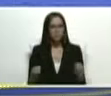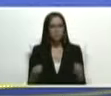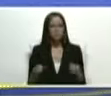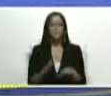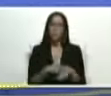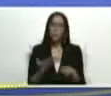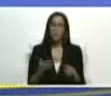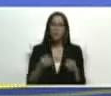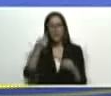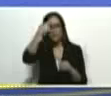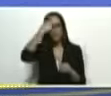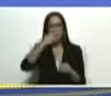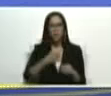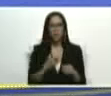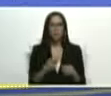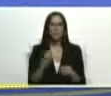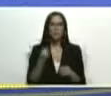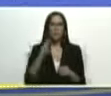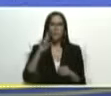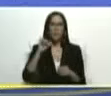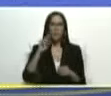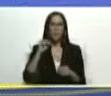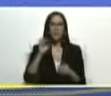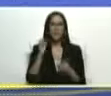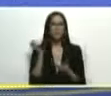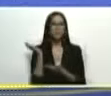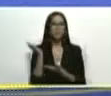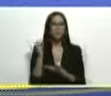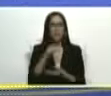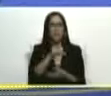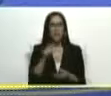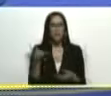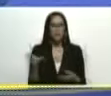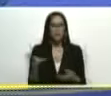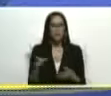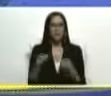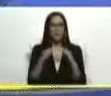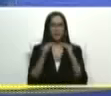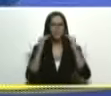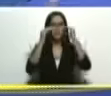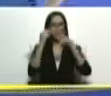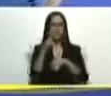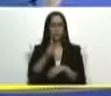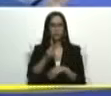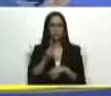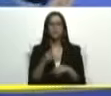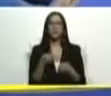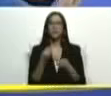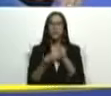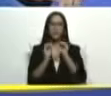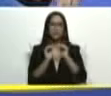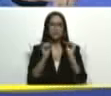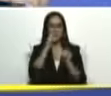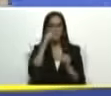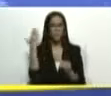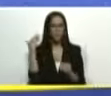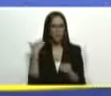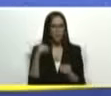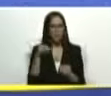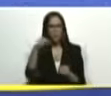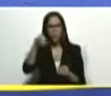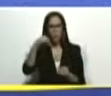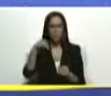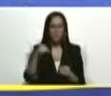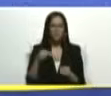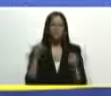porque ahí está el pueblo bueno como Irene Irene y la gente que ha saltado que hizo el reporte el año pasado por allá por noviembre